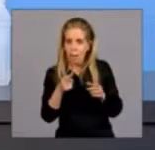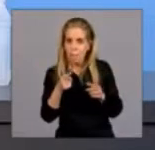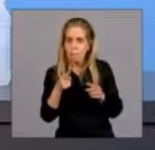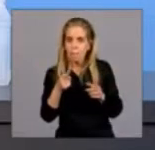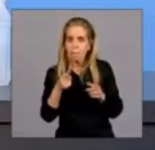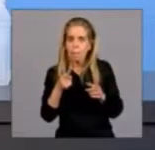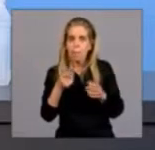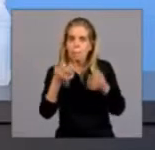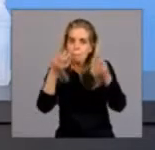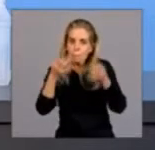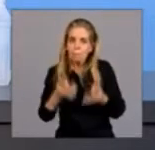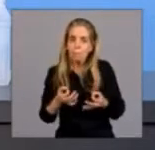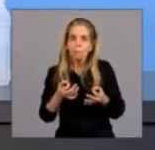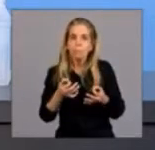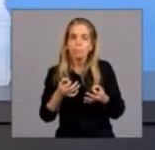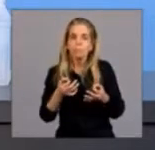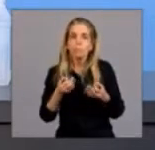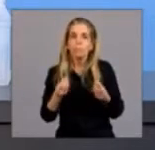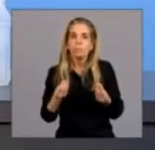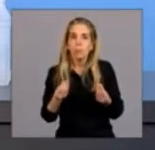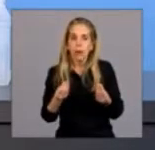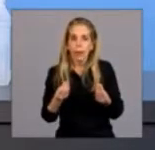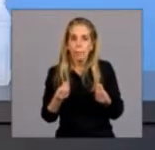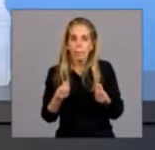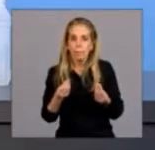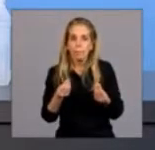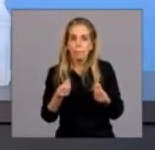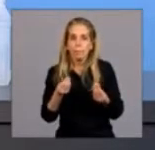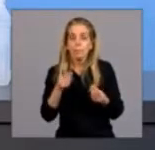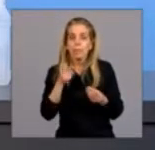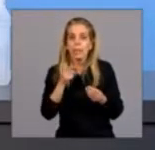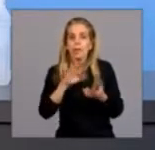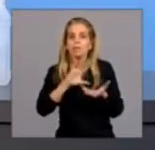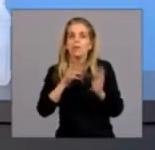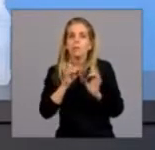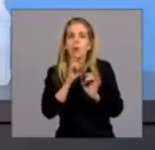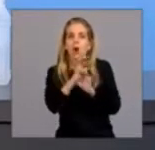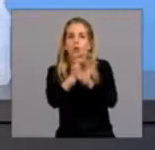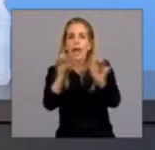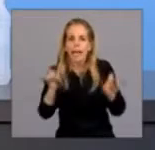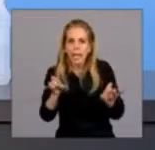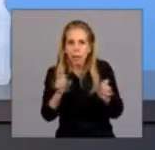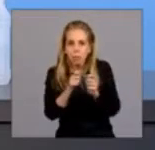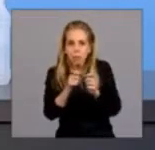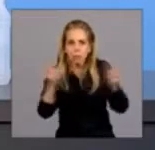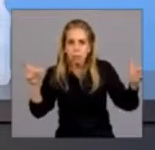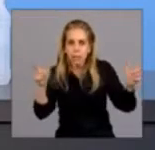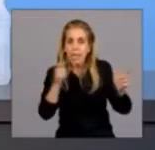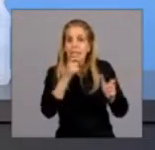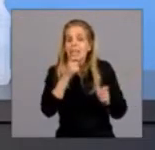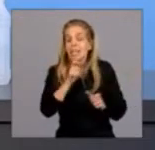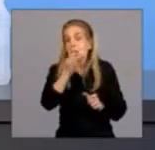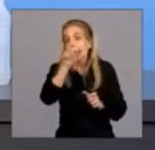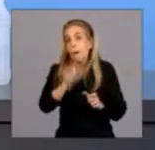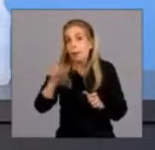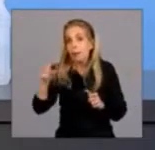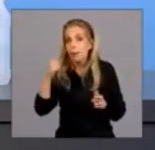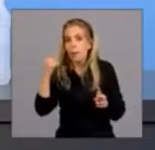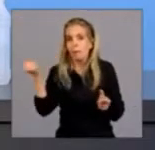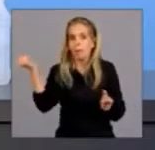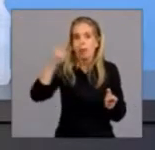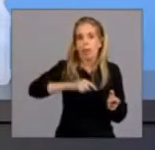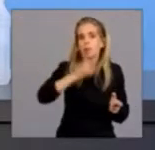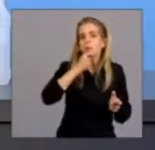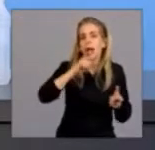la potencialidad del contagio crece si uno se acerca a las zonas de mayor